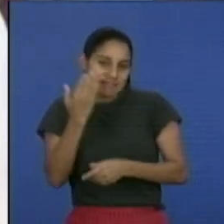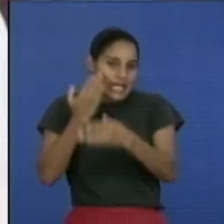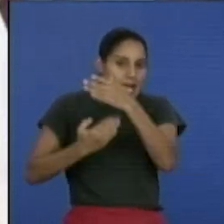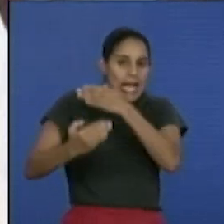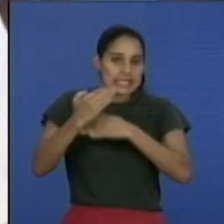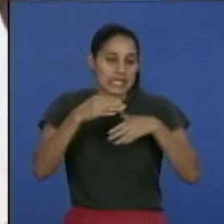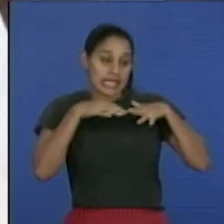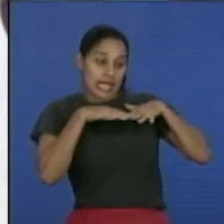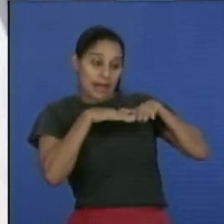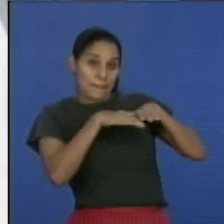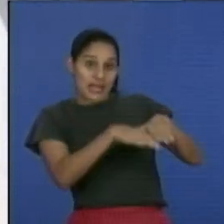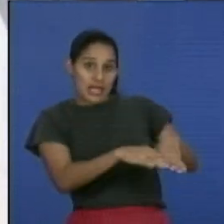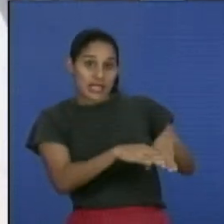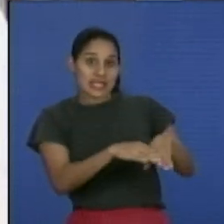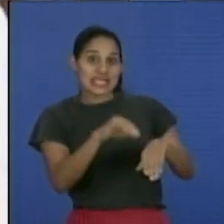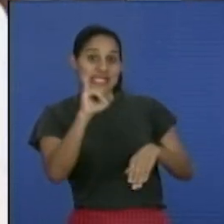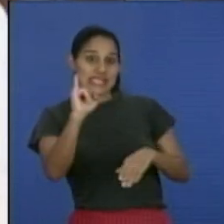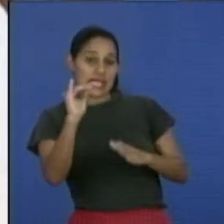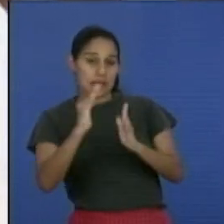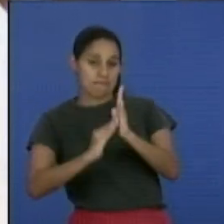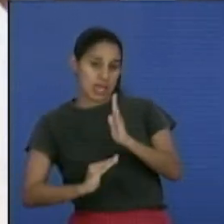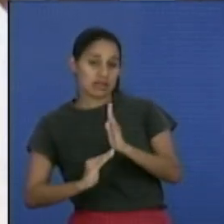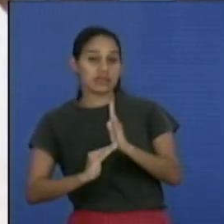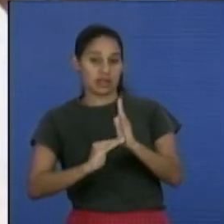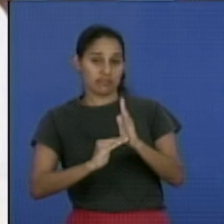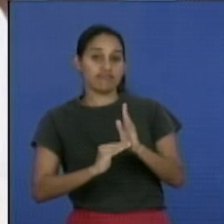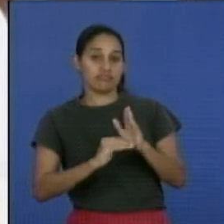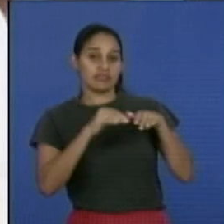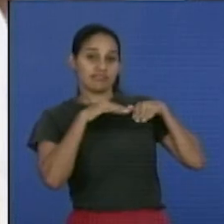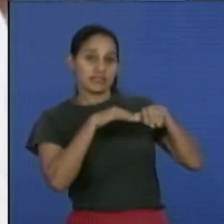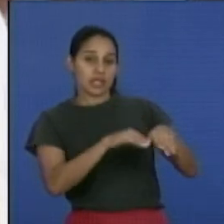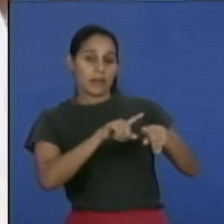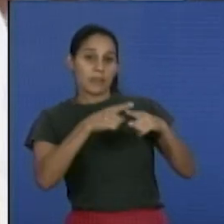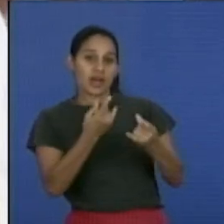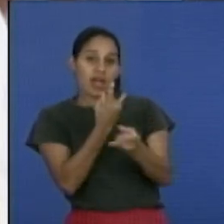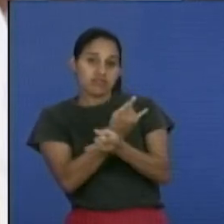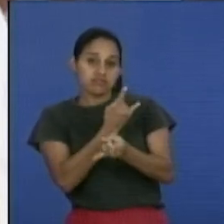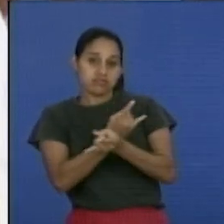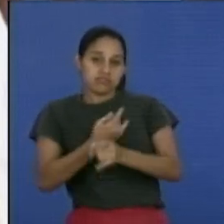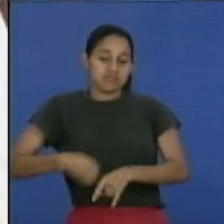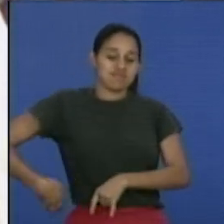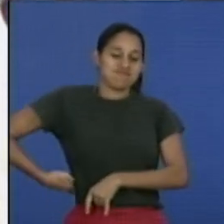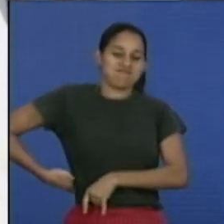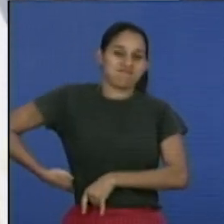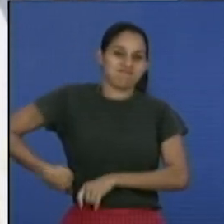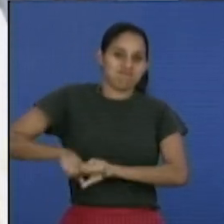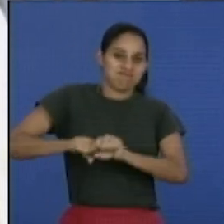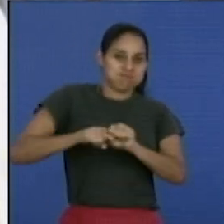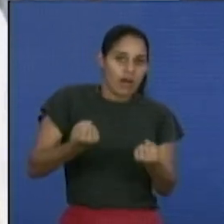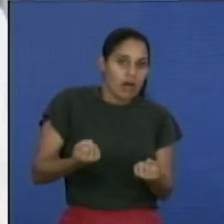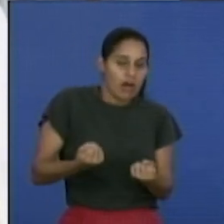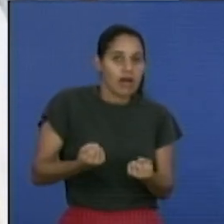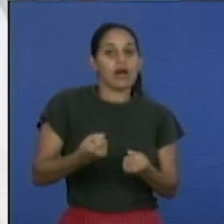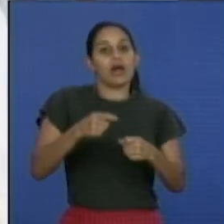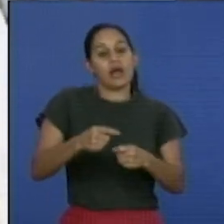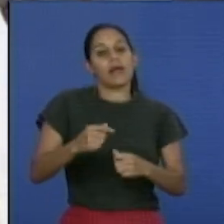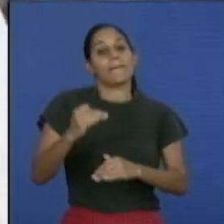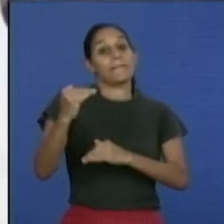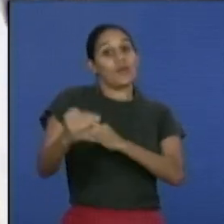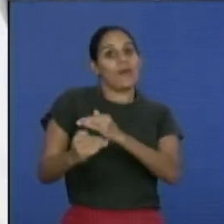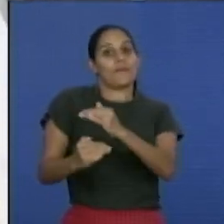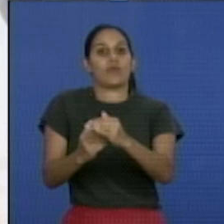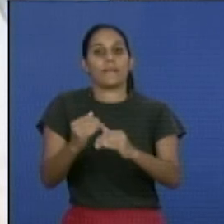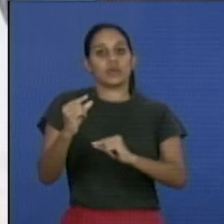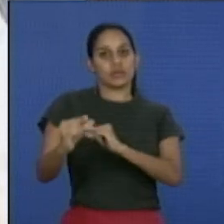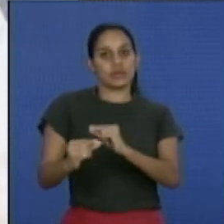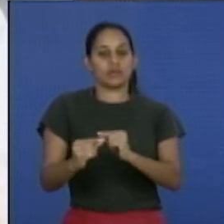estuvo encamada durante seis meses aproximadamente por una fractura de cadera. Hizo numerosas escaras y después